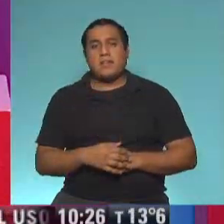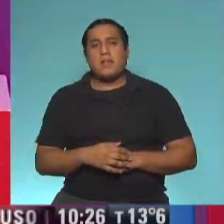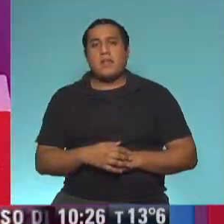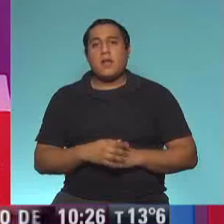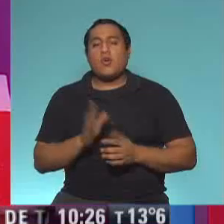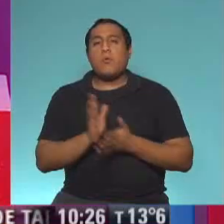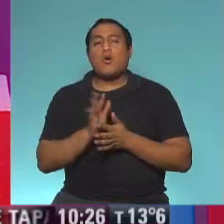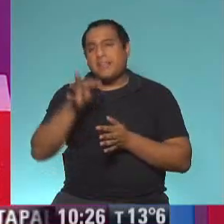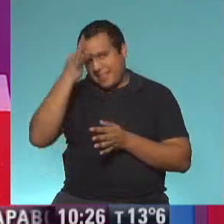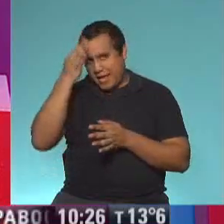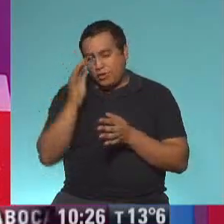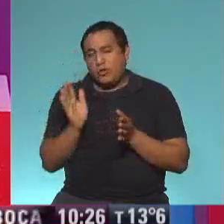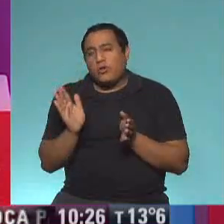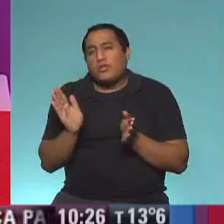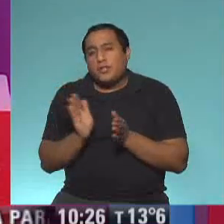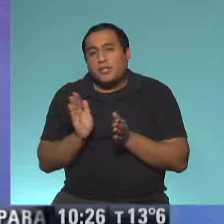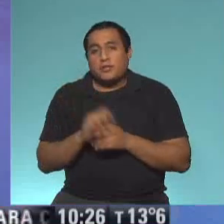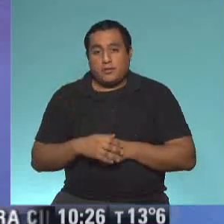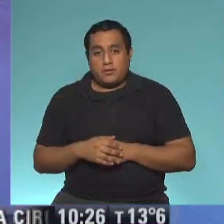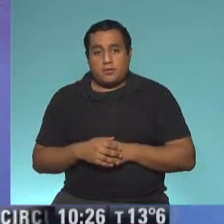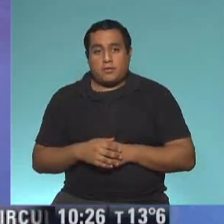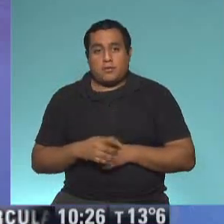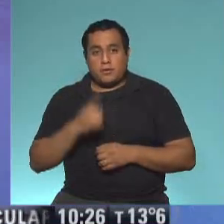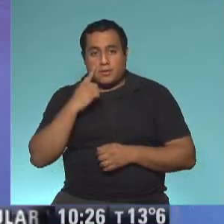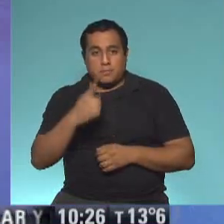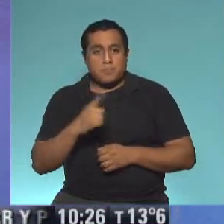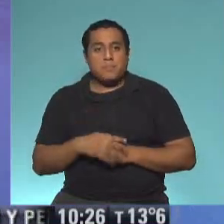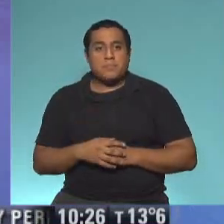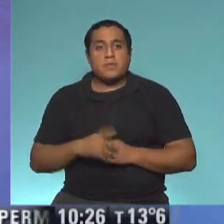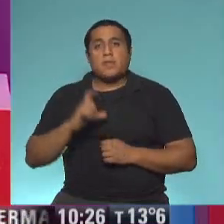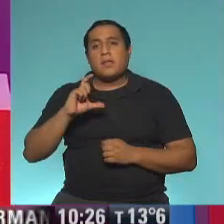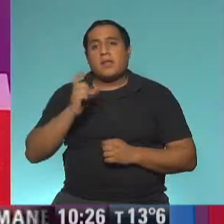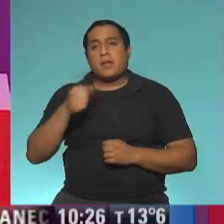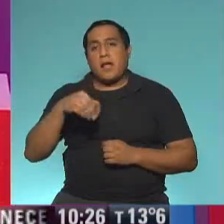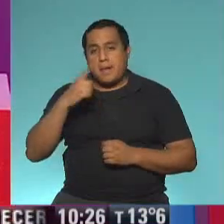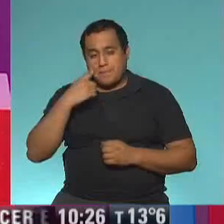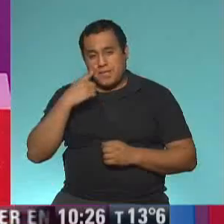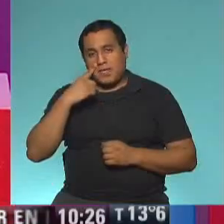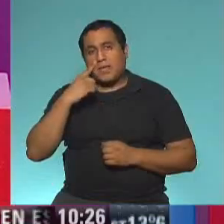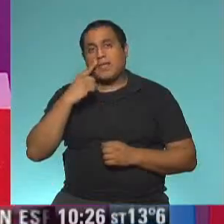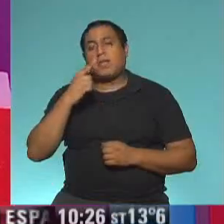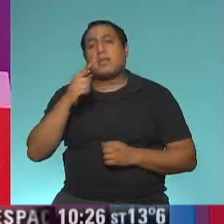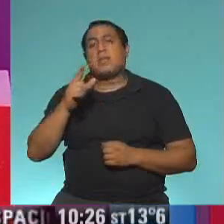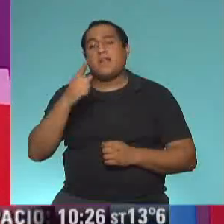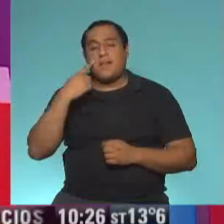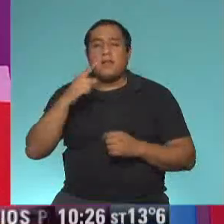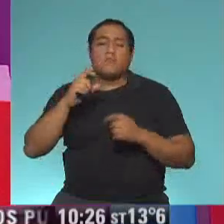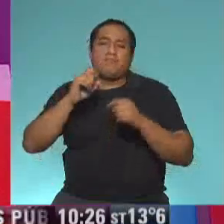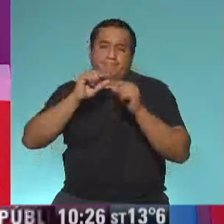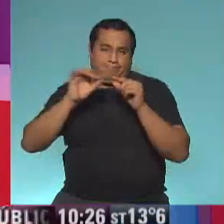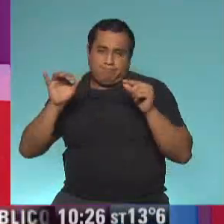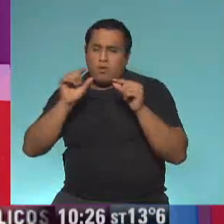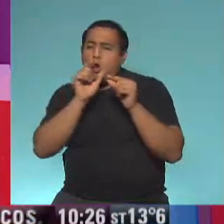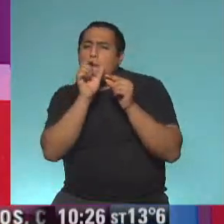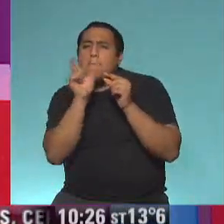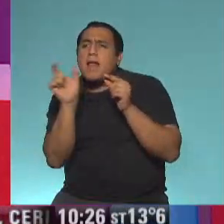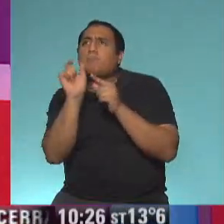miniatura. Se llama Kami Shibai. ¿Kami Shibai? Kami Shibai. Japonés. ¿Es un japonés? Sí. Y es